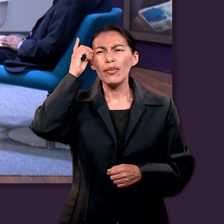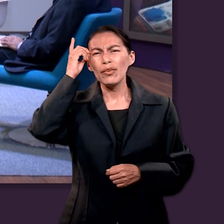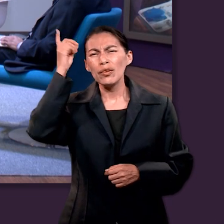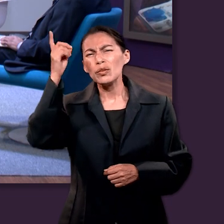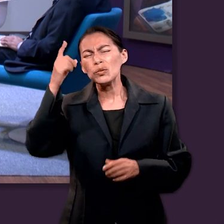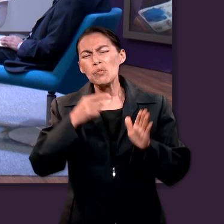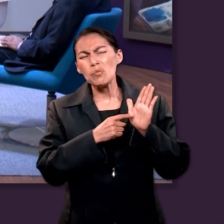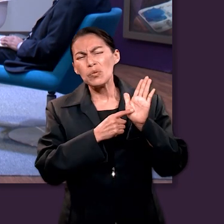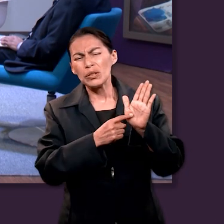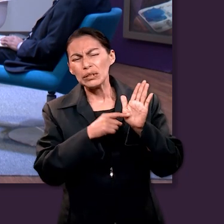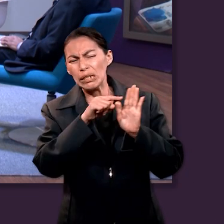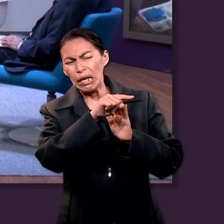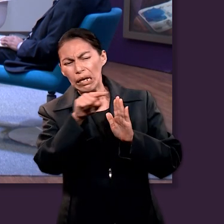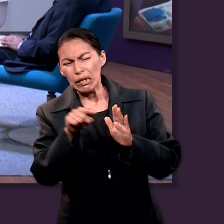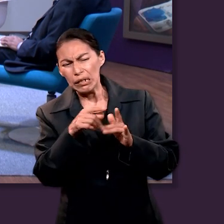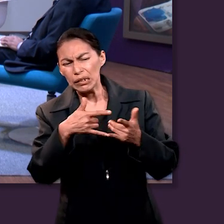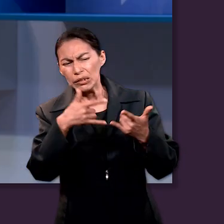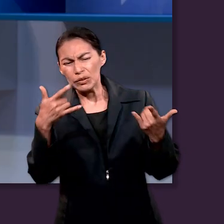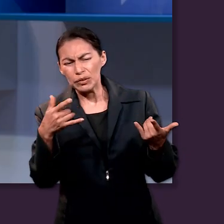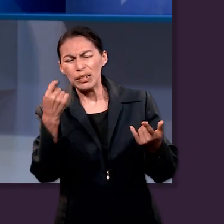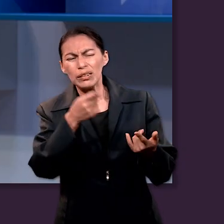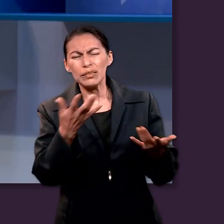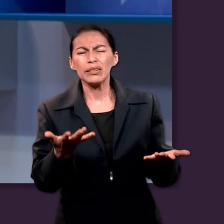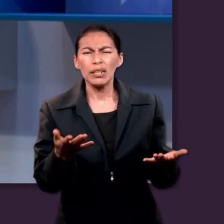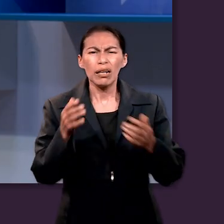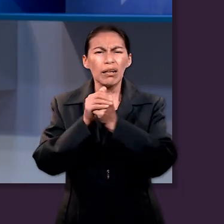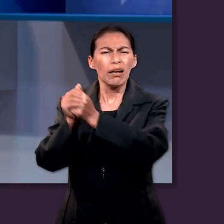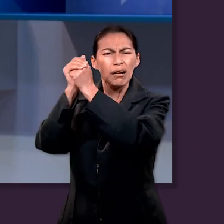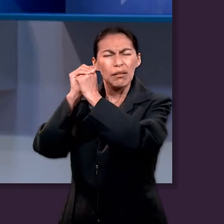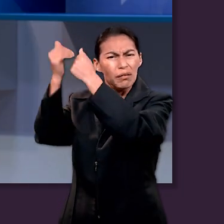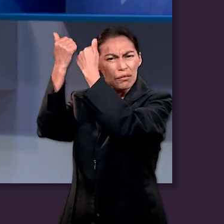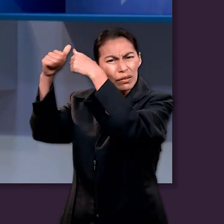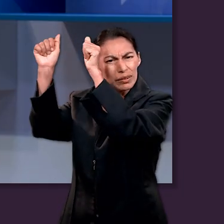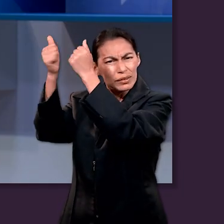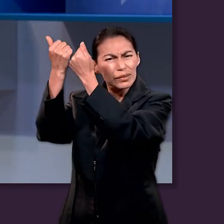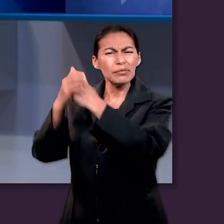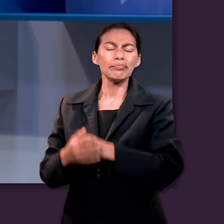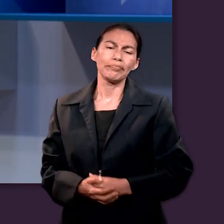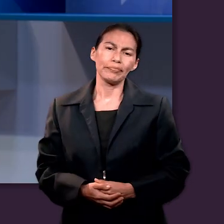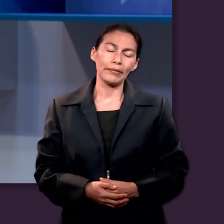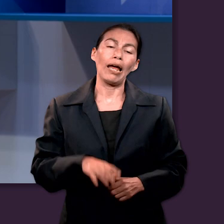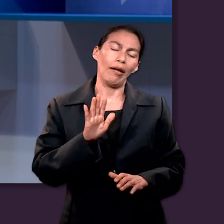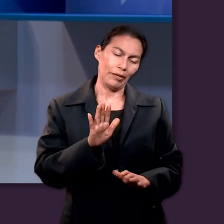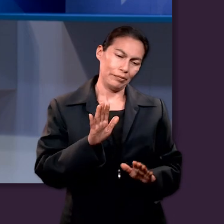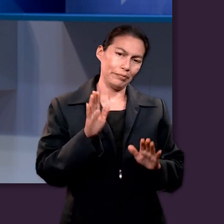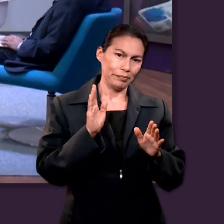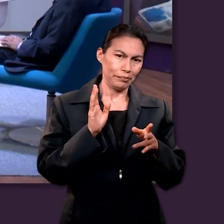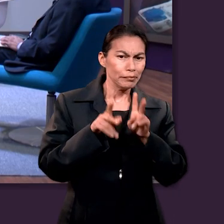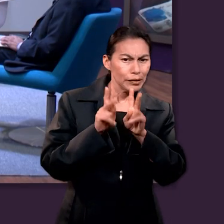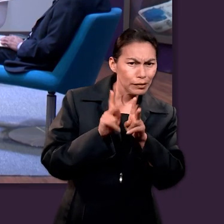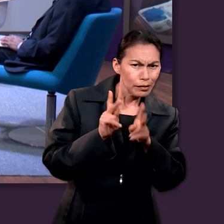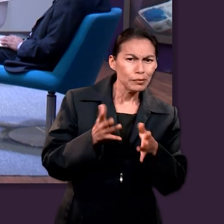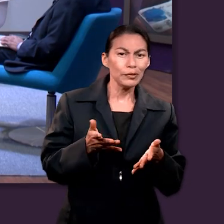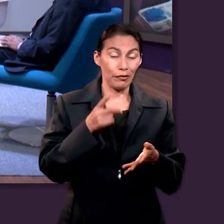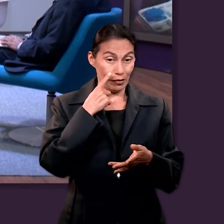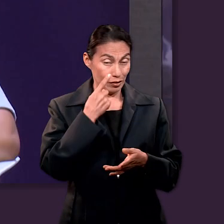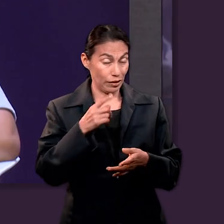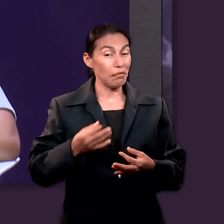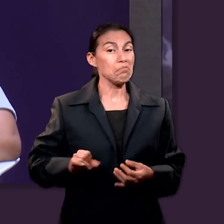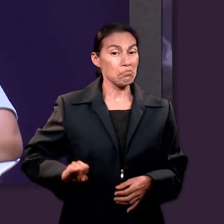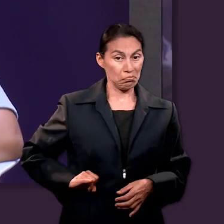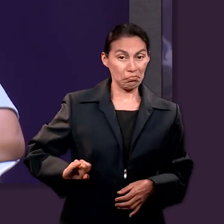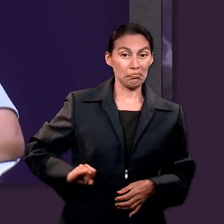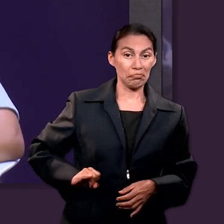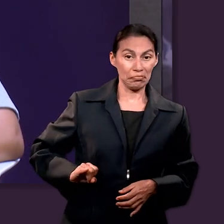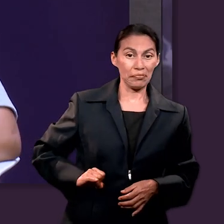intenta enseñar Dios a través de la historia de Jericó? ¿Qué pasó ahí que tiene que ver con la alabanza? Ok, bueno, platicando un poquito sobre lo de la alabanza,